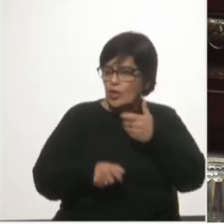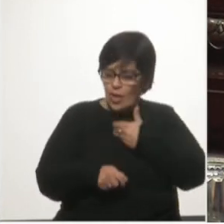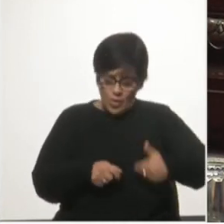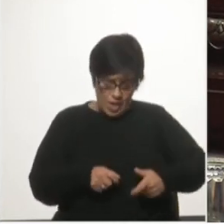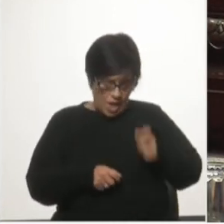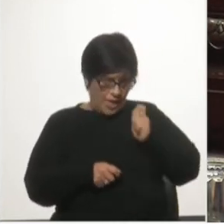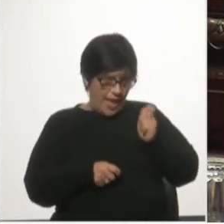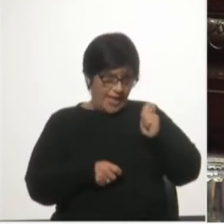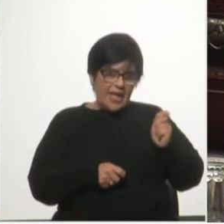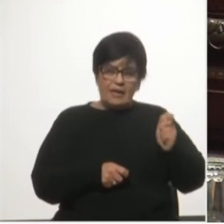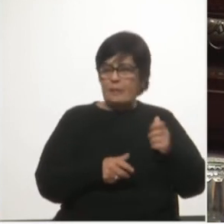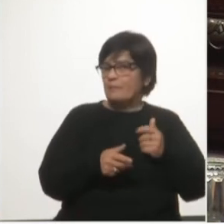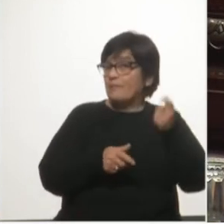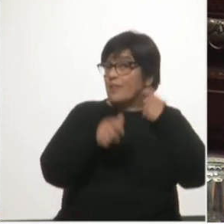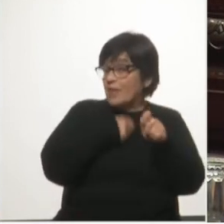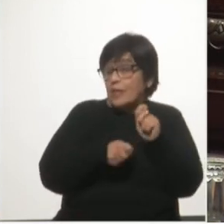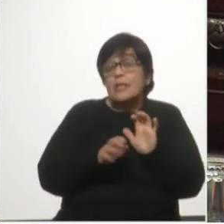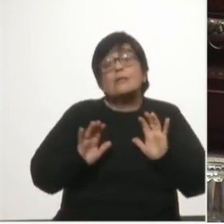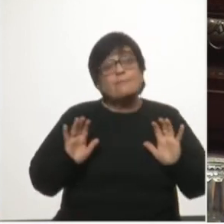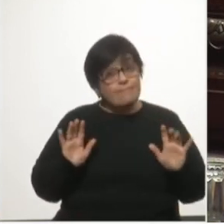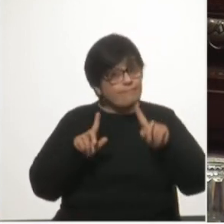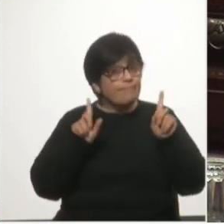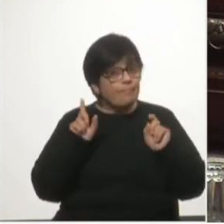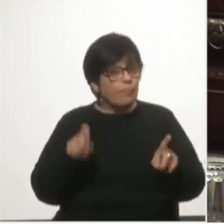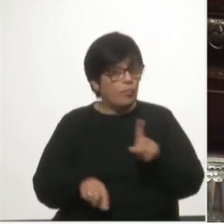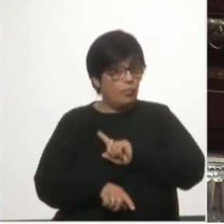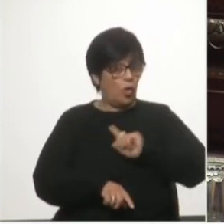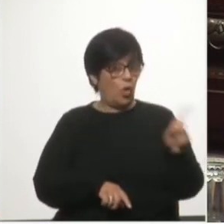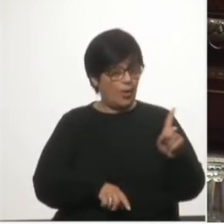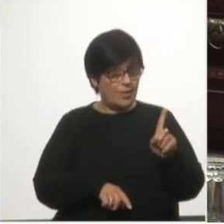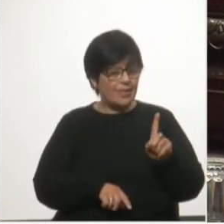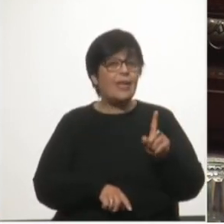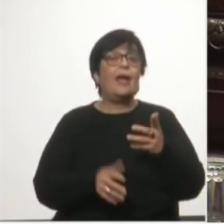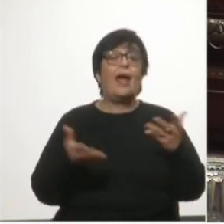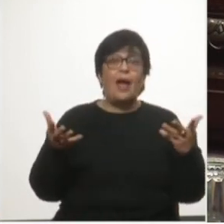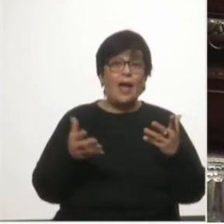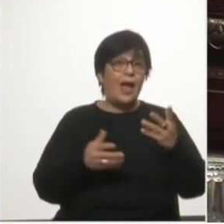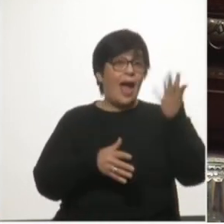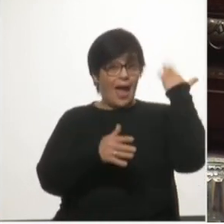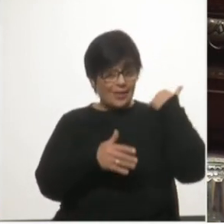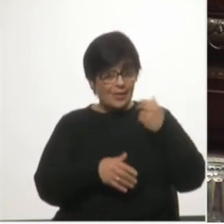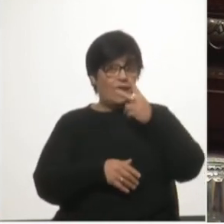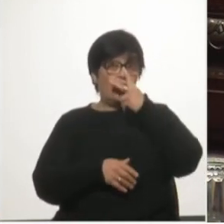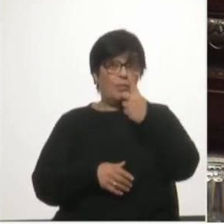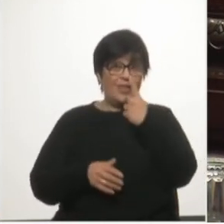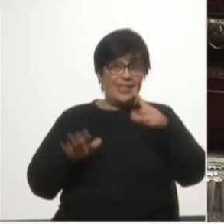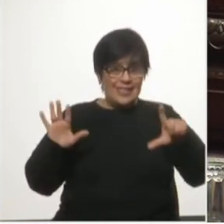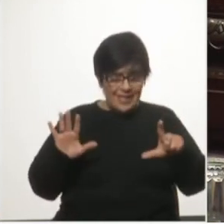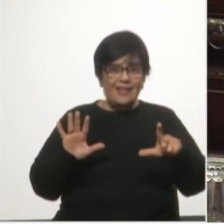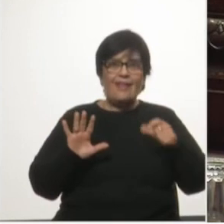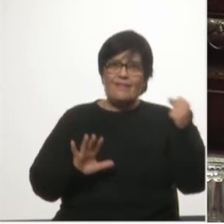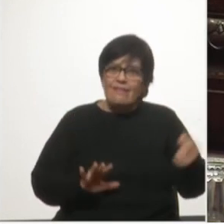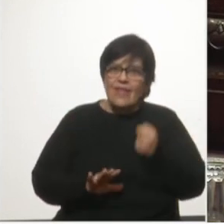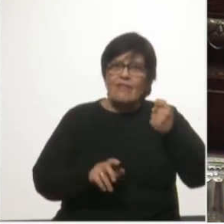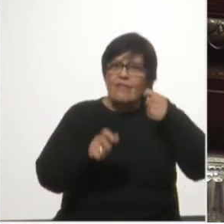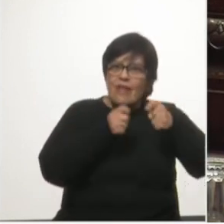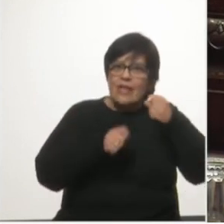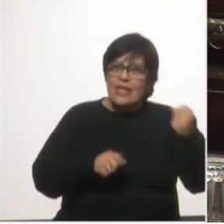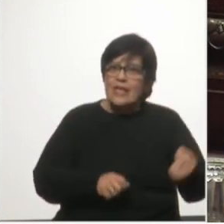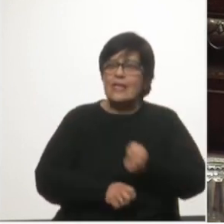La posibilidad de venta no es una mera hipótesis. En 2017 Catón Nací ya intentó vender su participación.